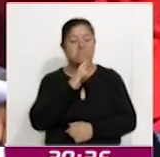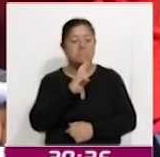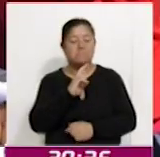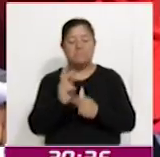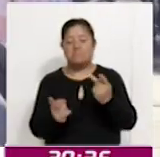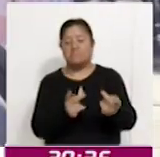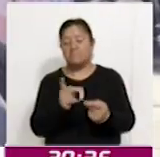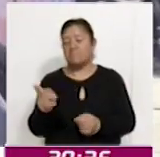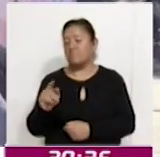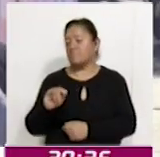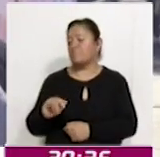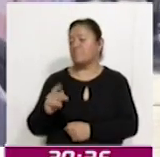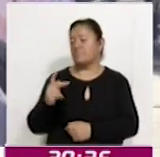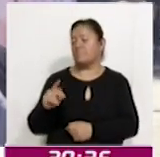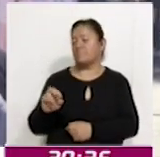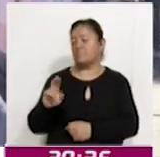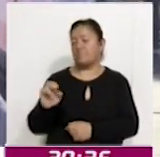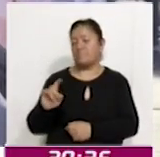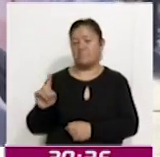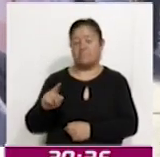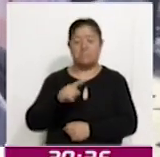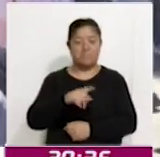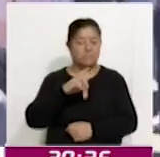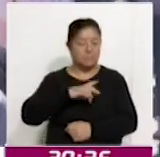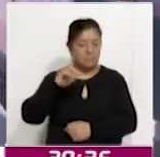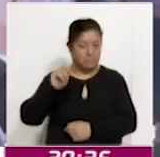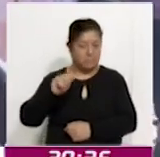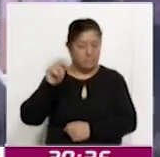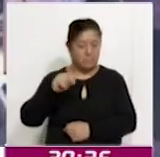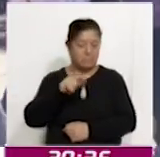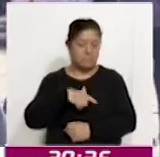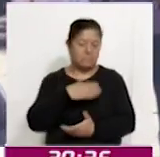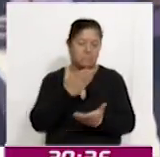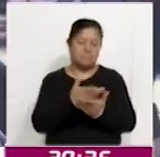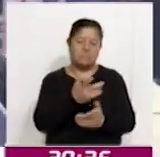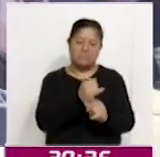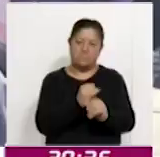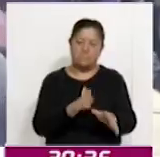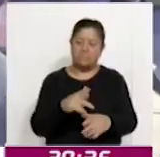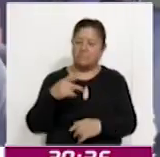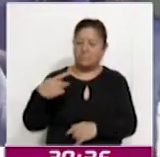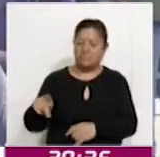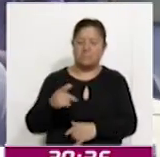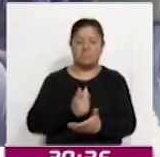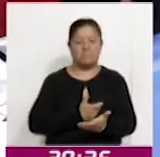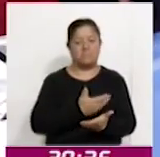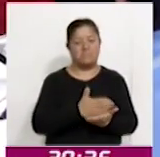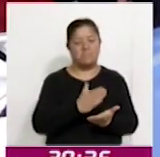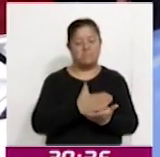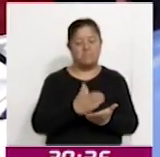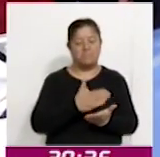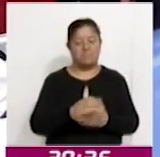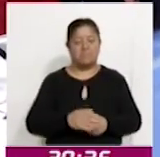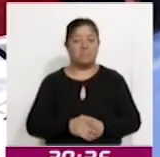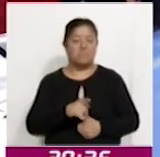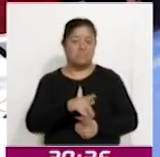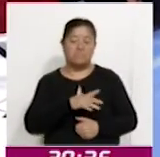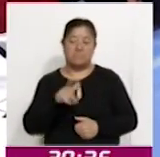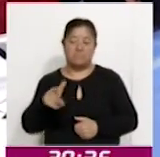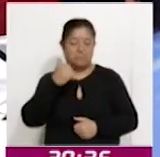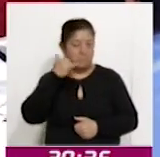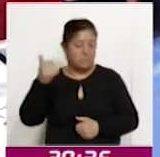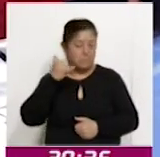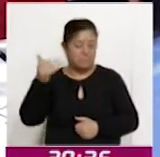Iborio Pérez Tolteca, pensionado, quien acudió a esta feria para solicitar informes acerca de su crédito, debido a que ha recibido llamadas por